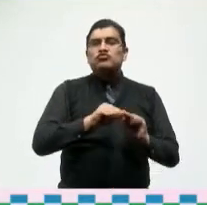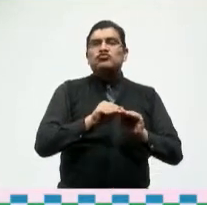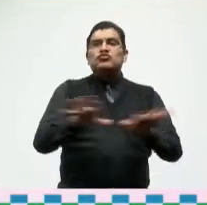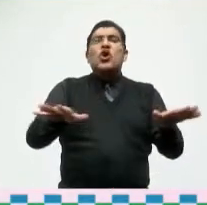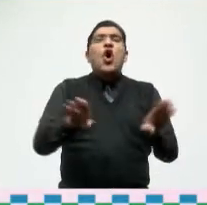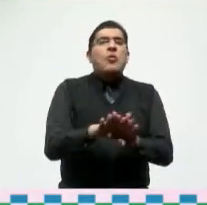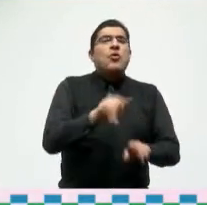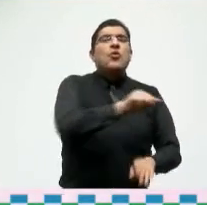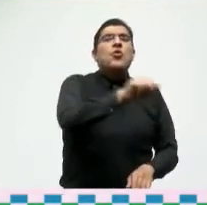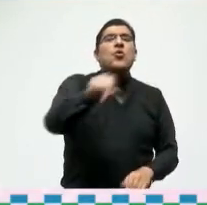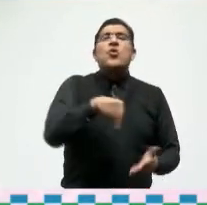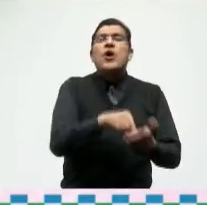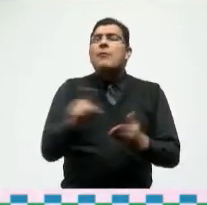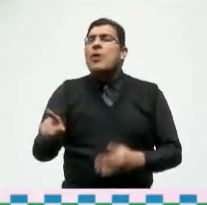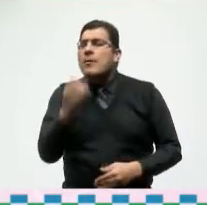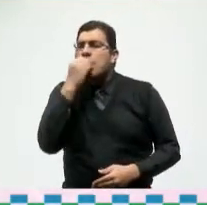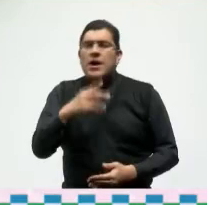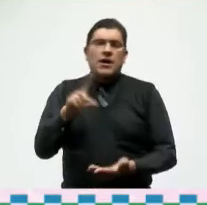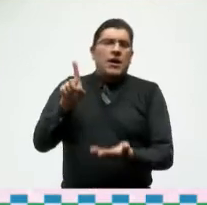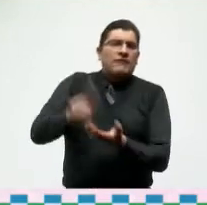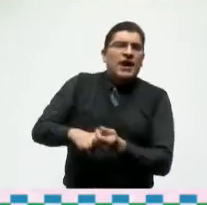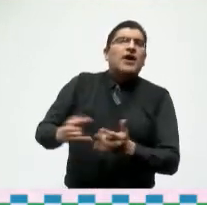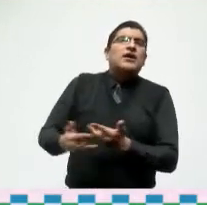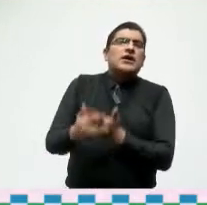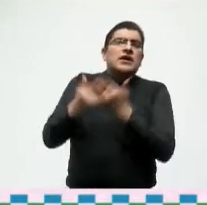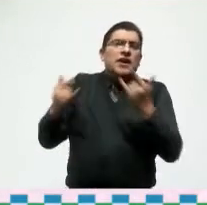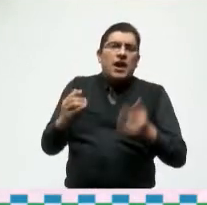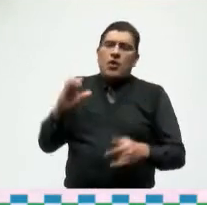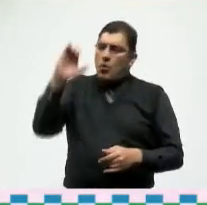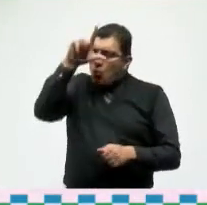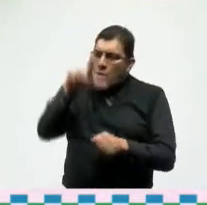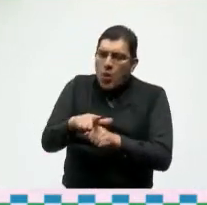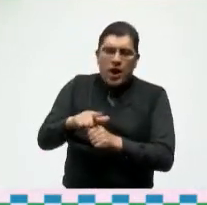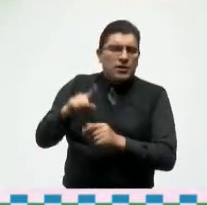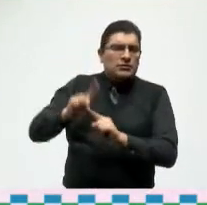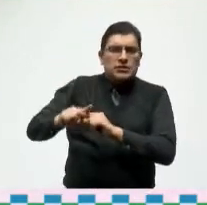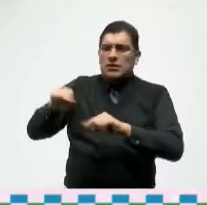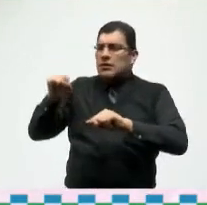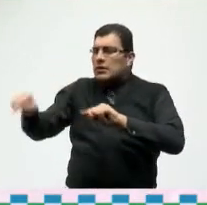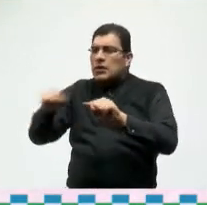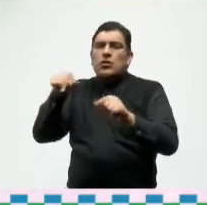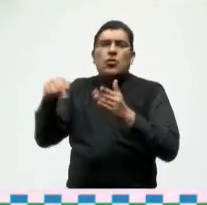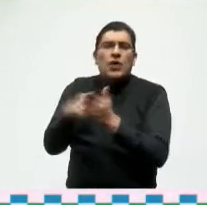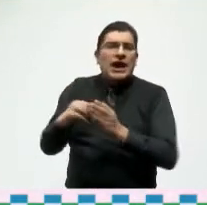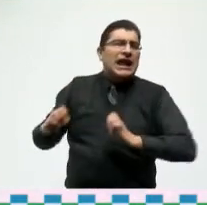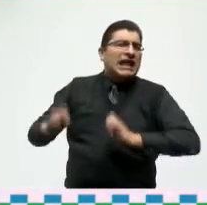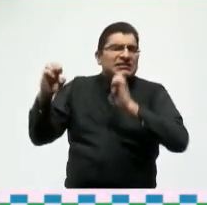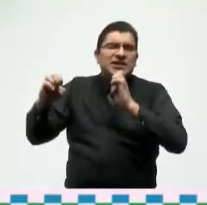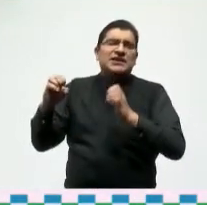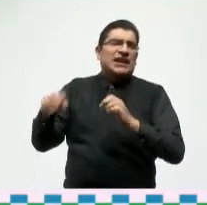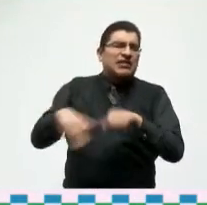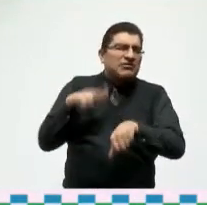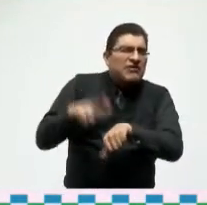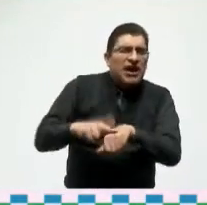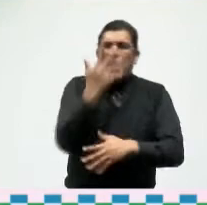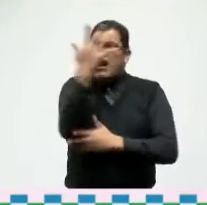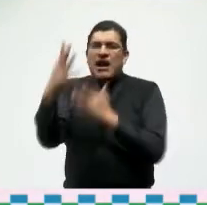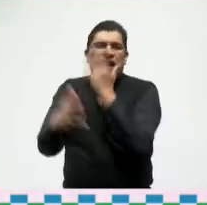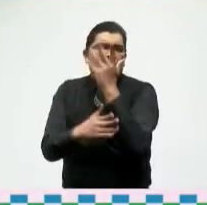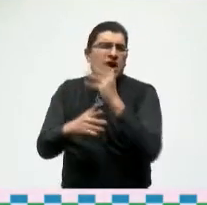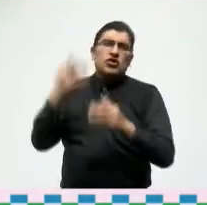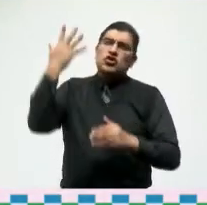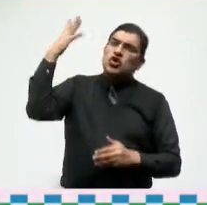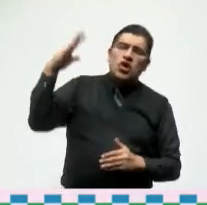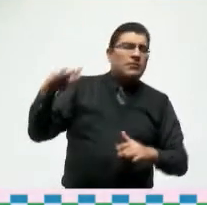llenos de cultura de historia y atractivos arquitectónicos naturales de sol y mar de